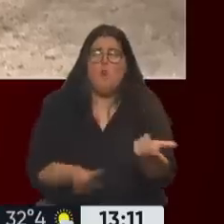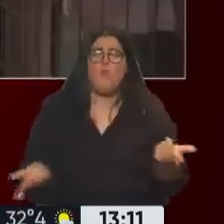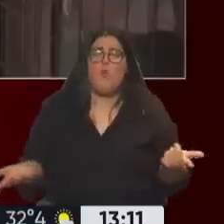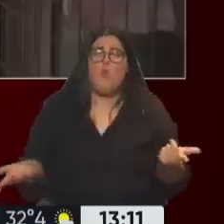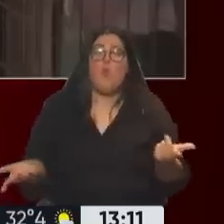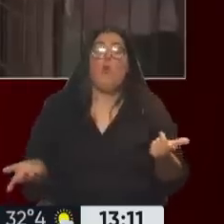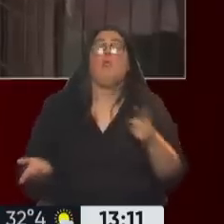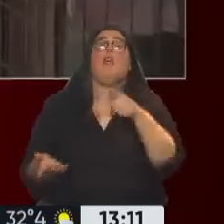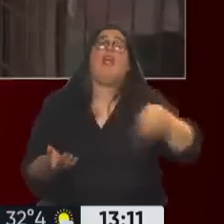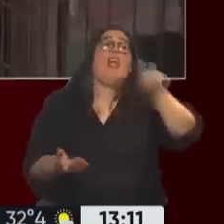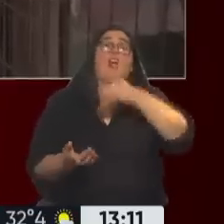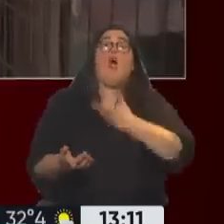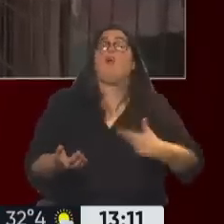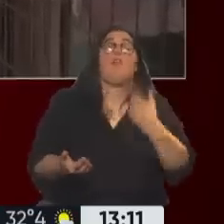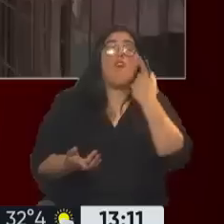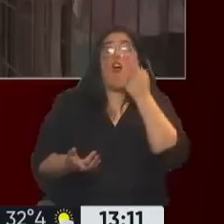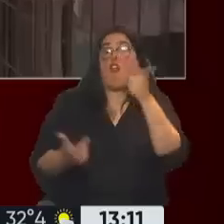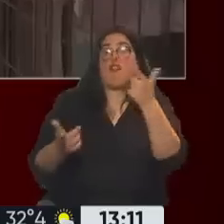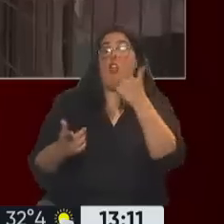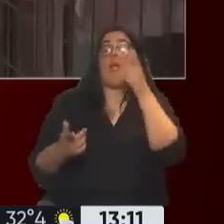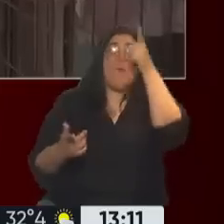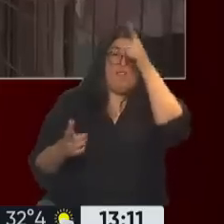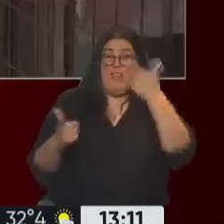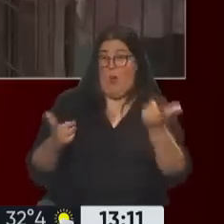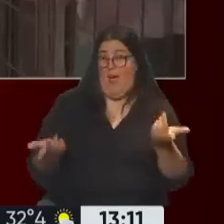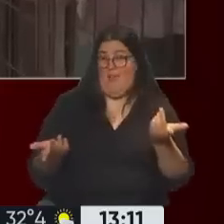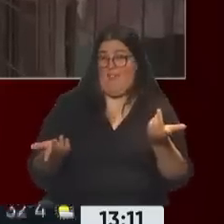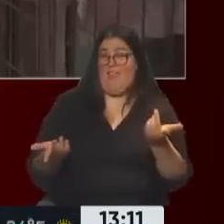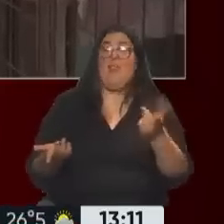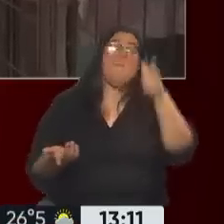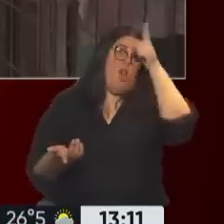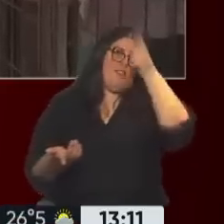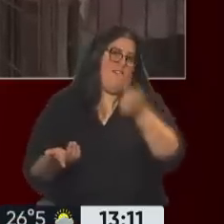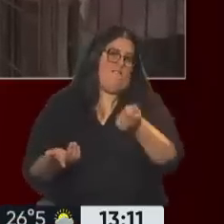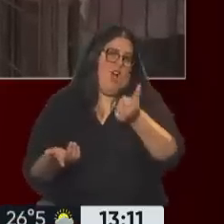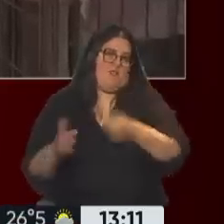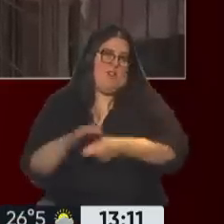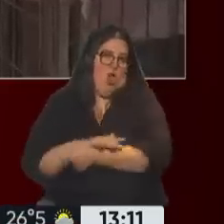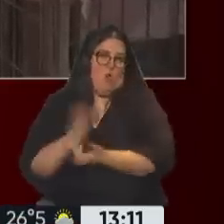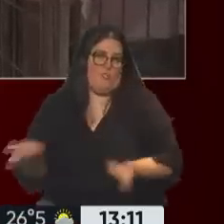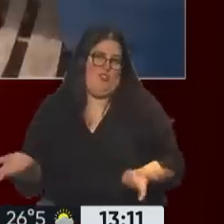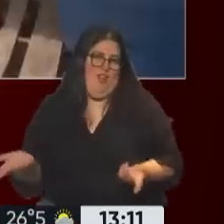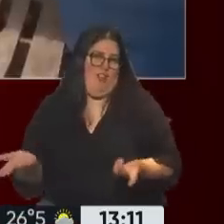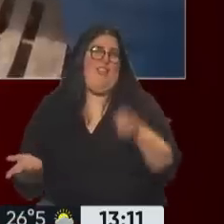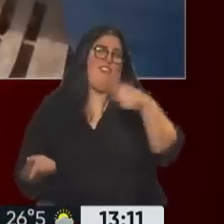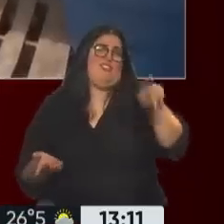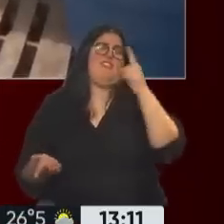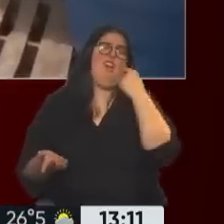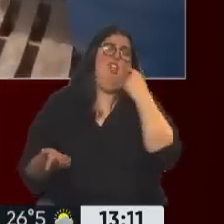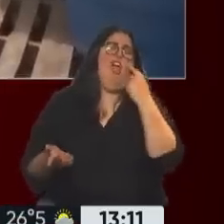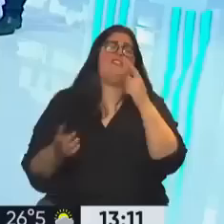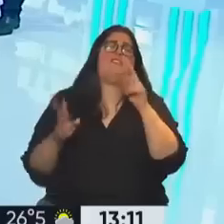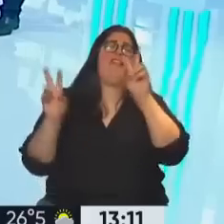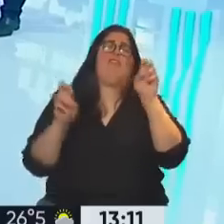dejaron de controlar a la policía. La policía es un sector muy susceptible a corrupción. Tienen armas, luchan contra la delincuencia, pueden ser influidos